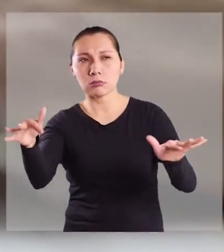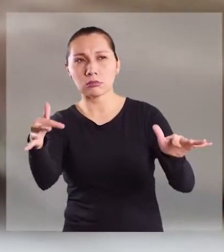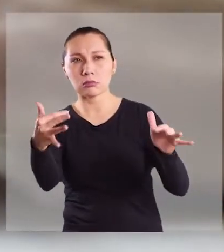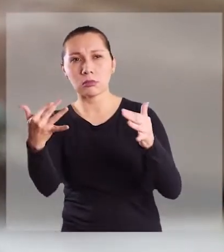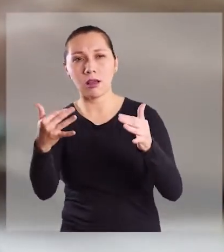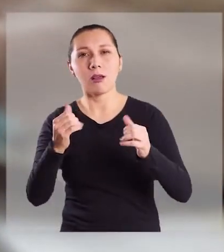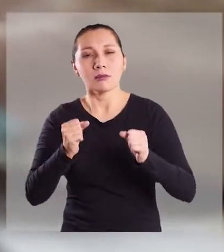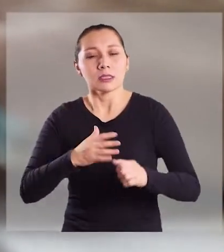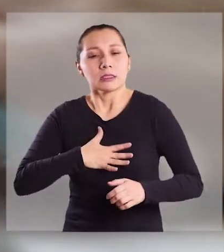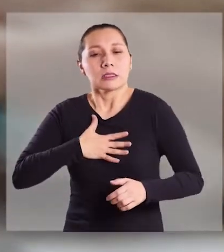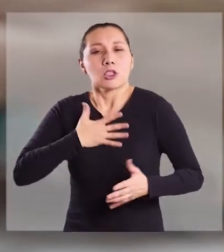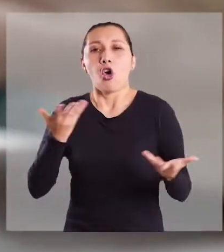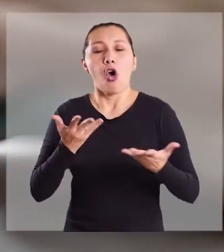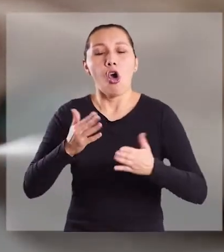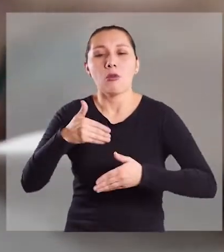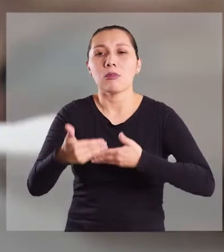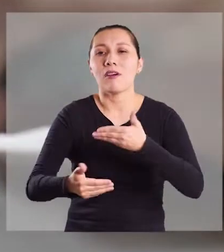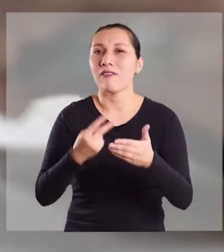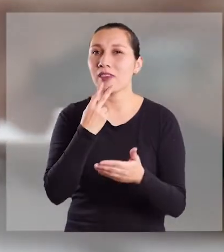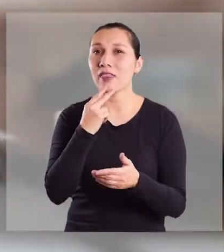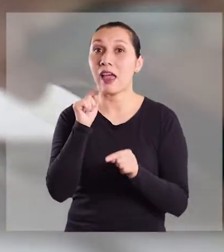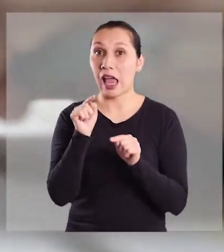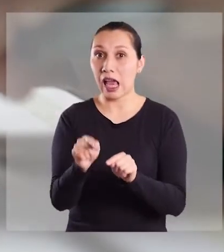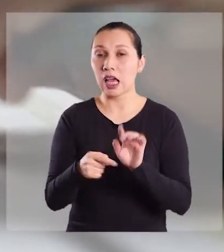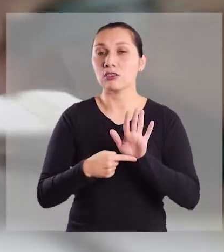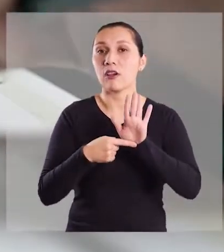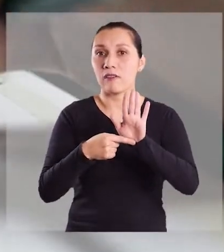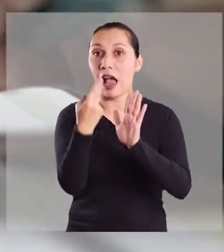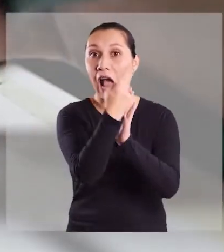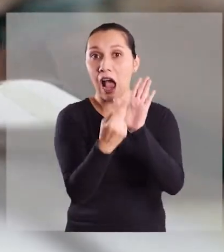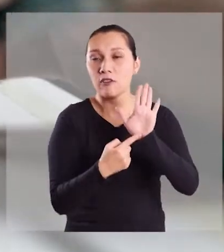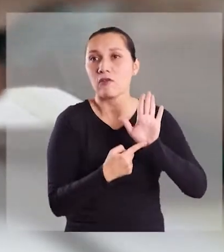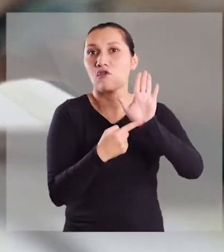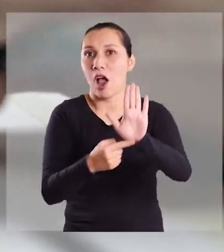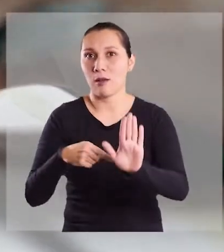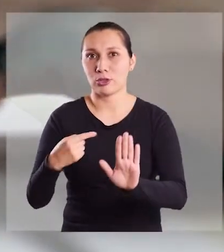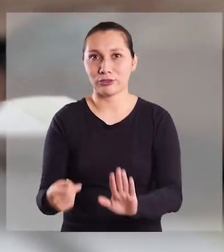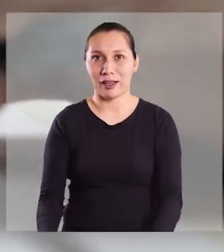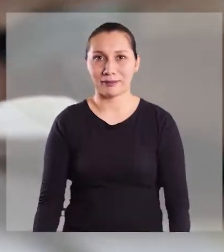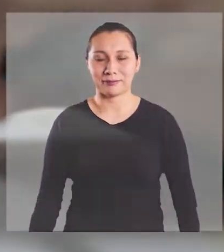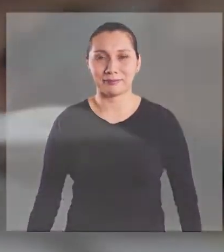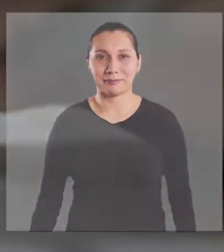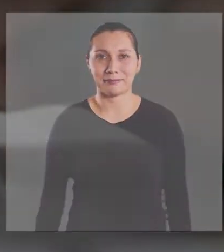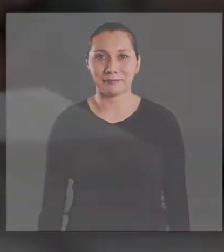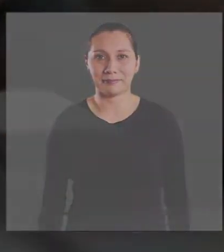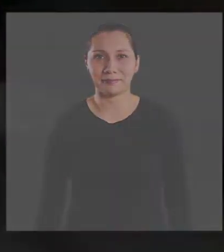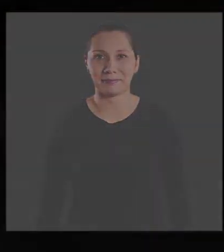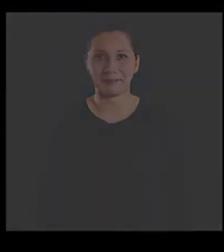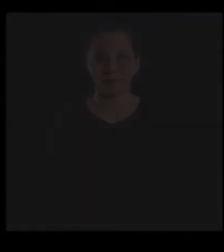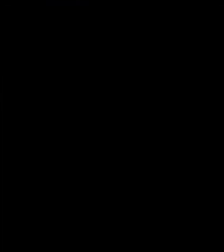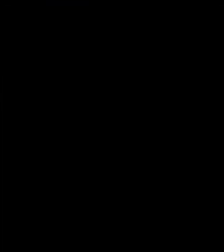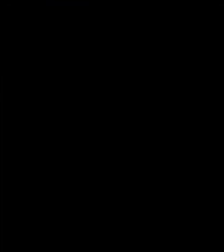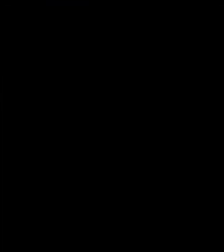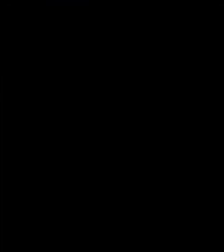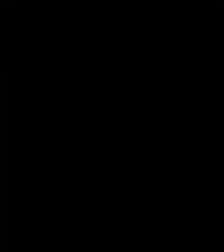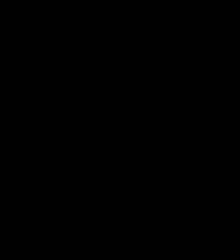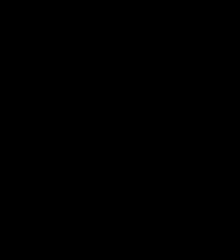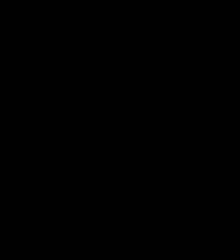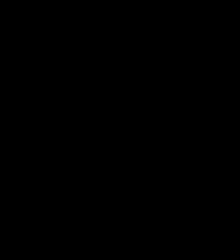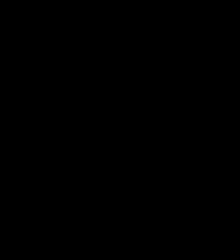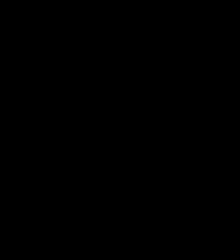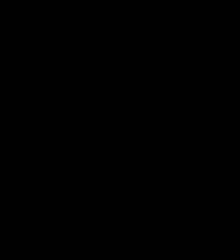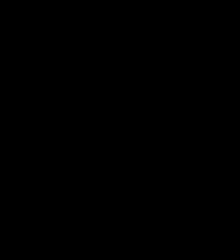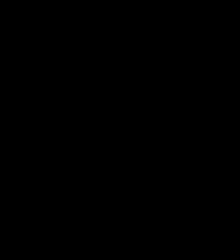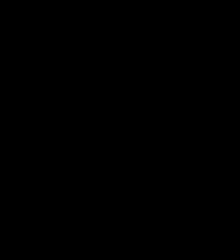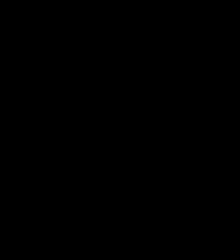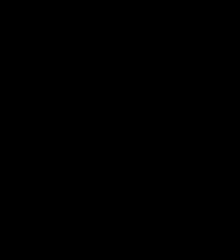sienta, pueda vivir cómo fue este proceso. Y eso lo va a ver a través de las obras que podamos entregar. Fundido a Negro Mavi